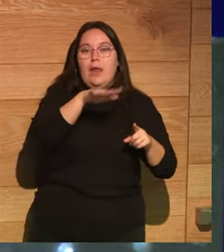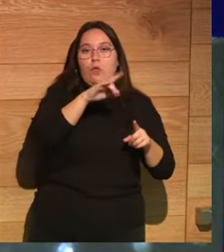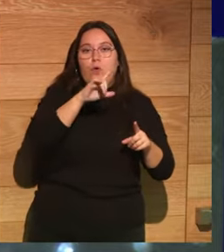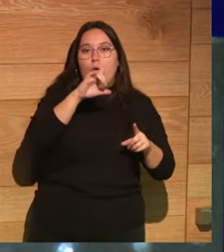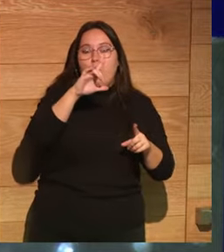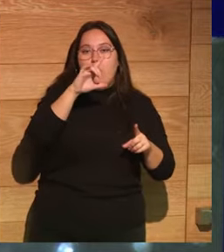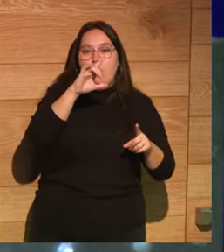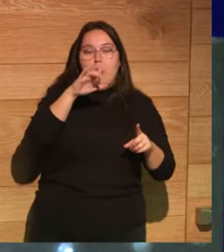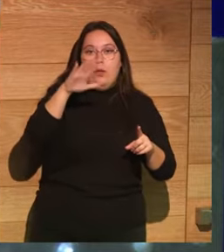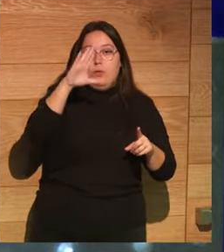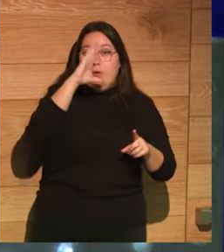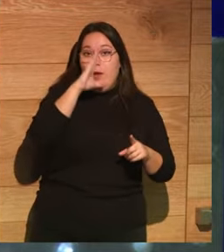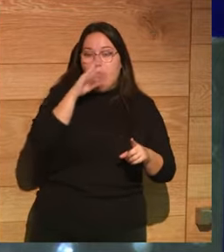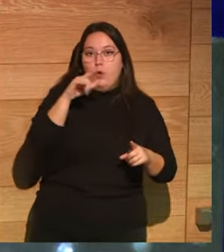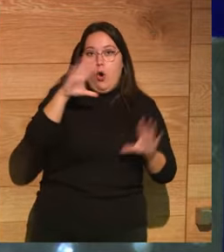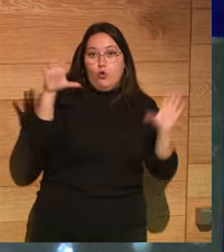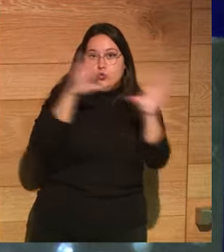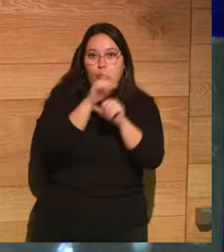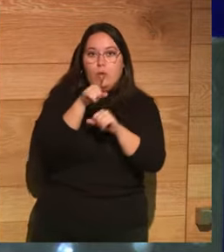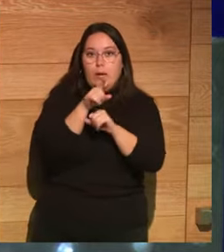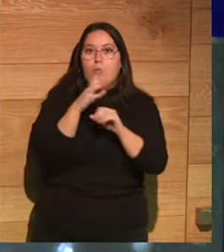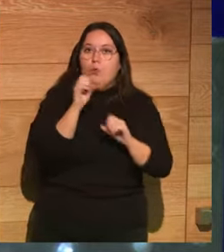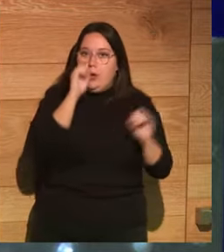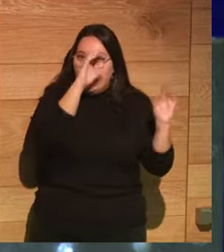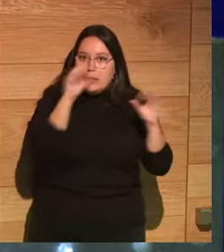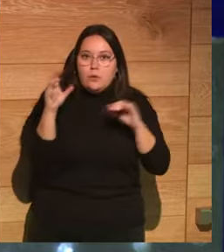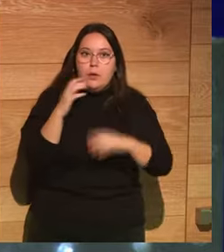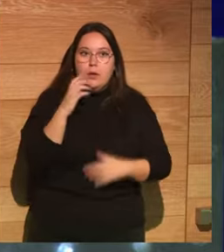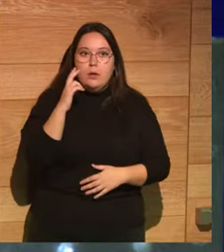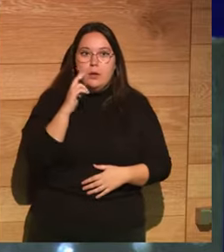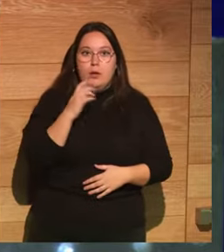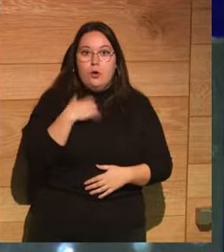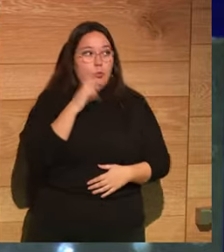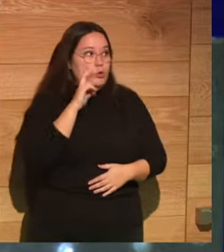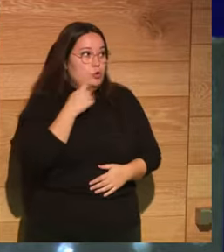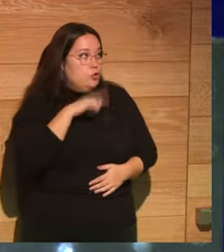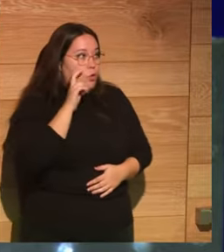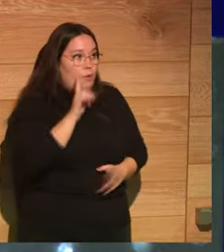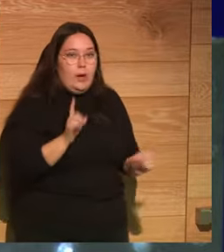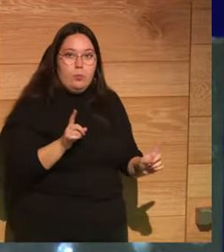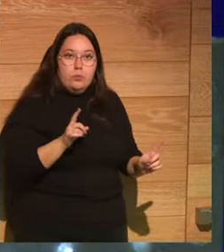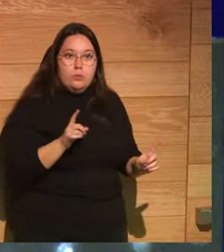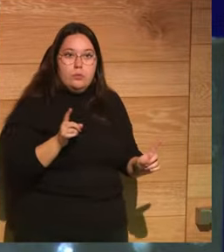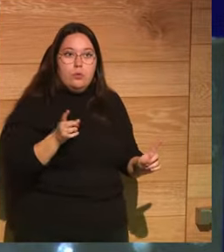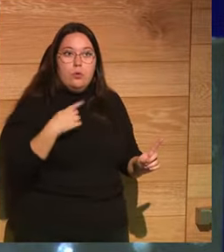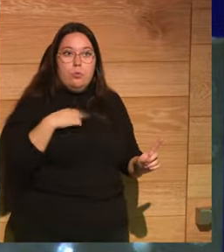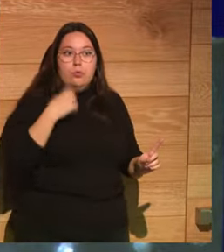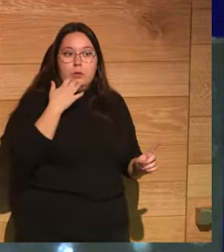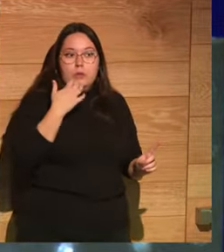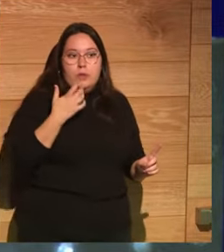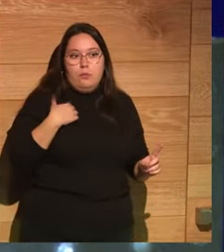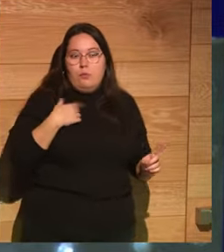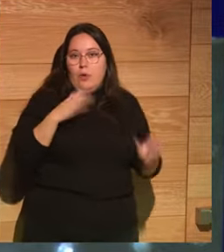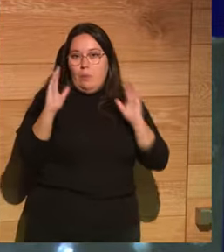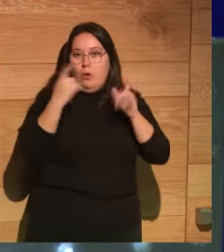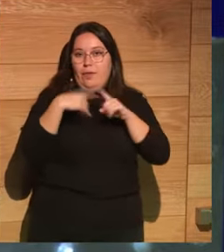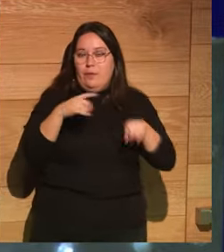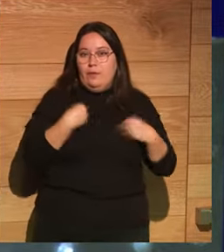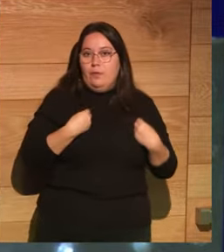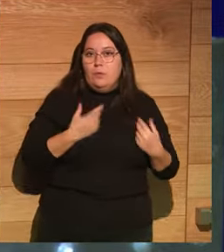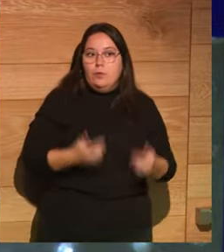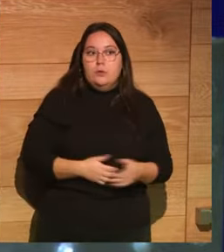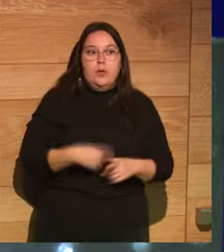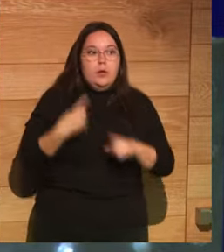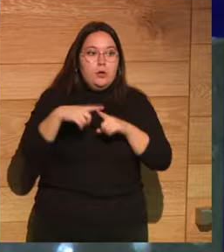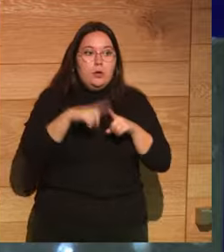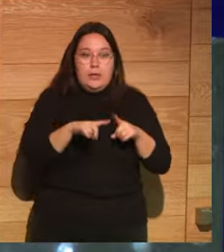para invadir la tierra ¿dónde sí no? como si ya no viéramos el lado oscuro de la luna como si viviéramos en un tiempo o sea que hay determinadas